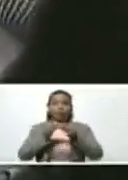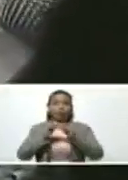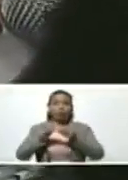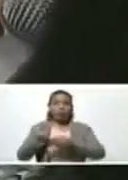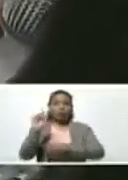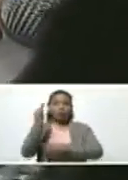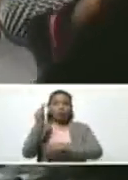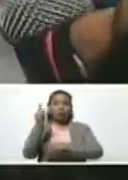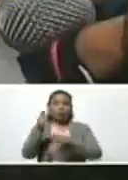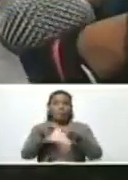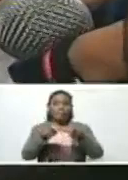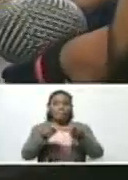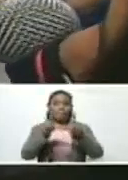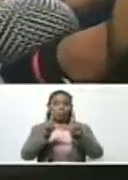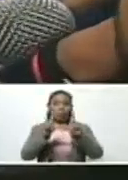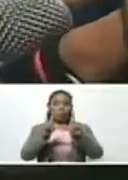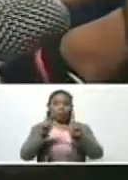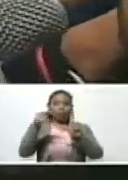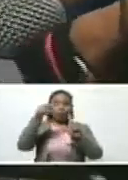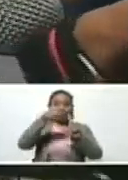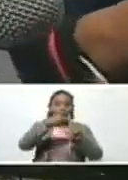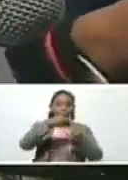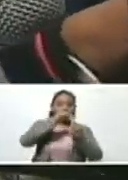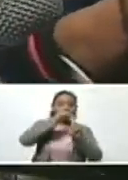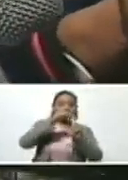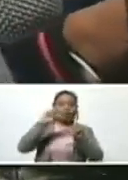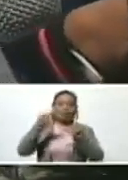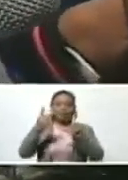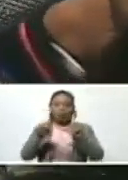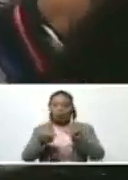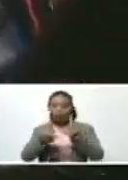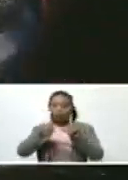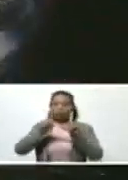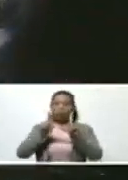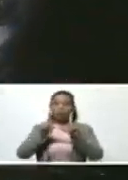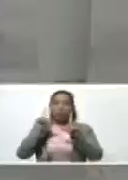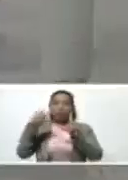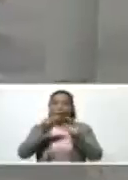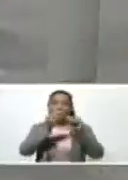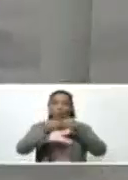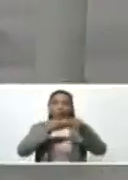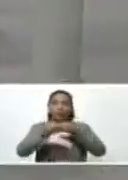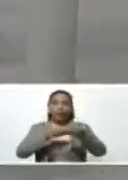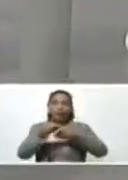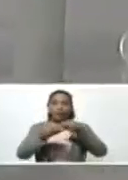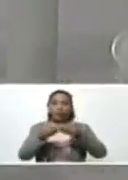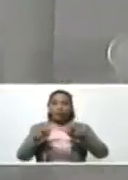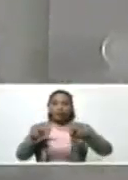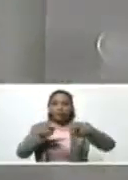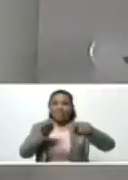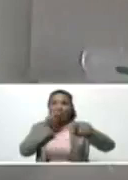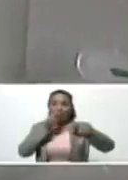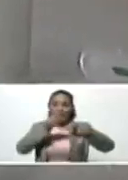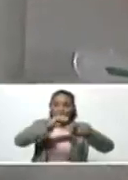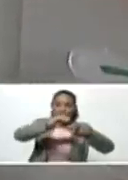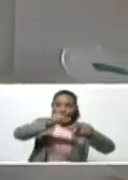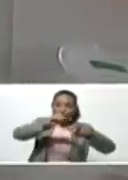segunda antena al modem. Luego, la línea se procede a hacer el ensamblaje de la placa PCB.